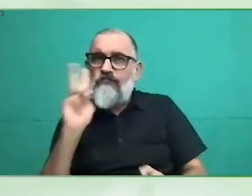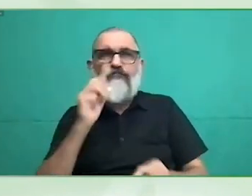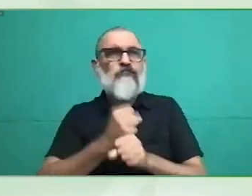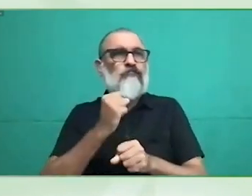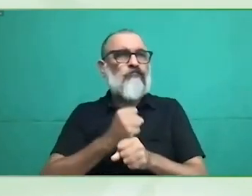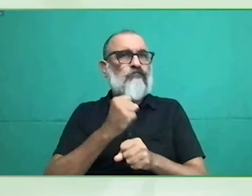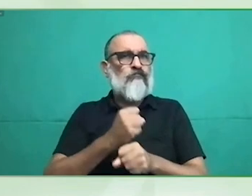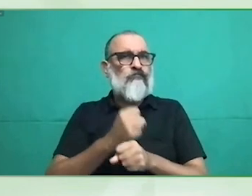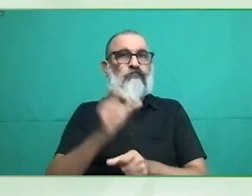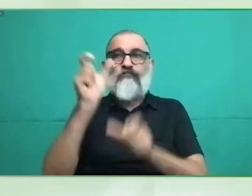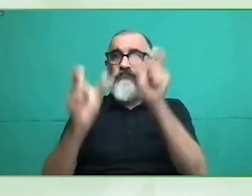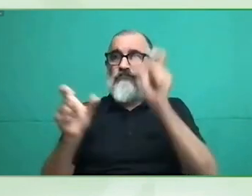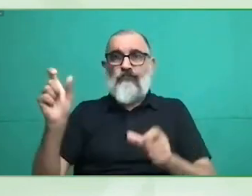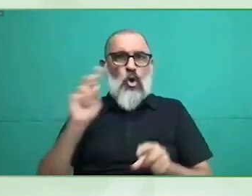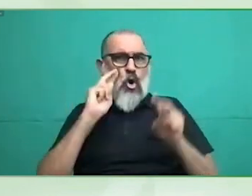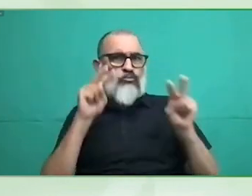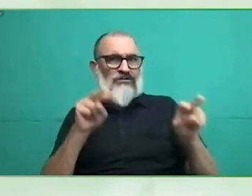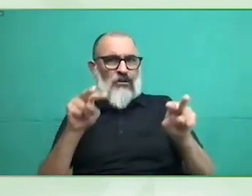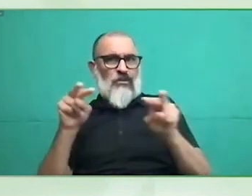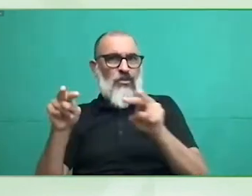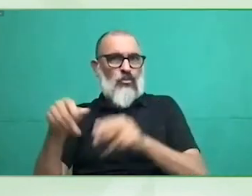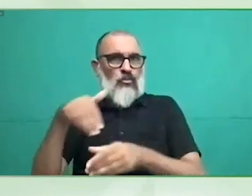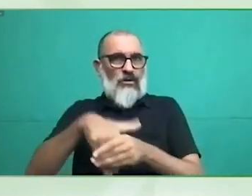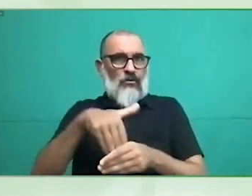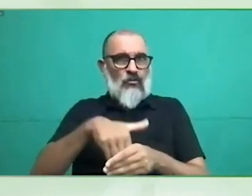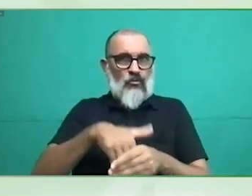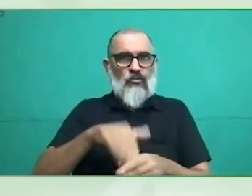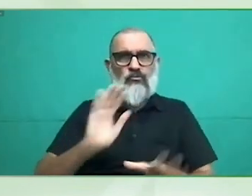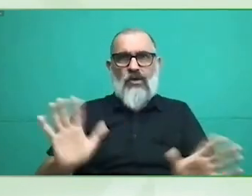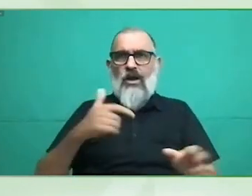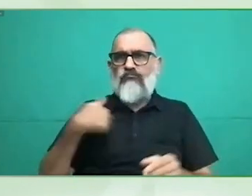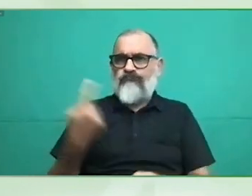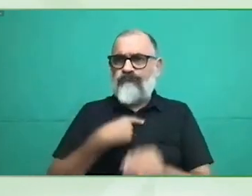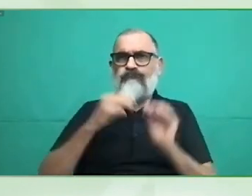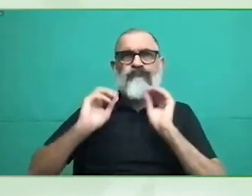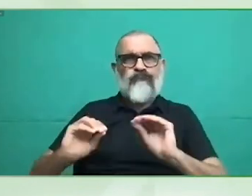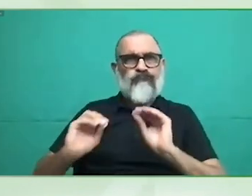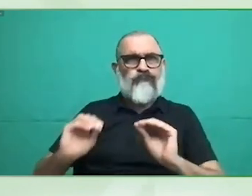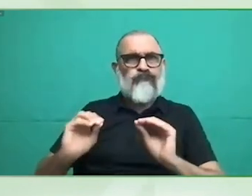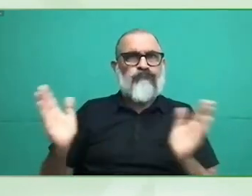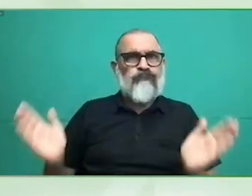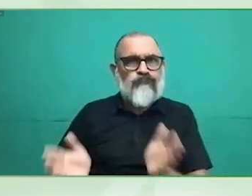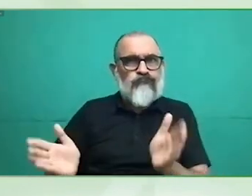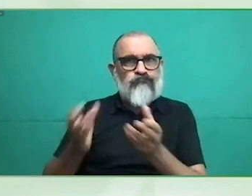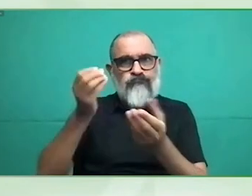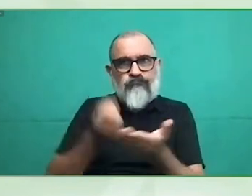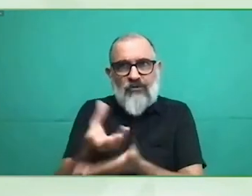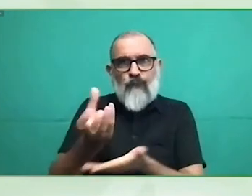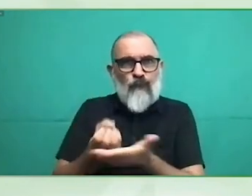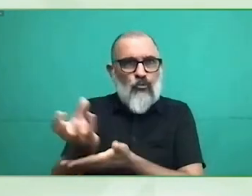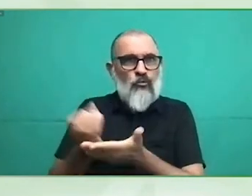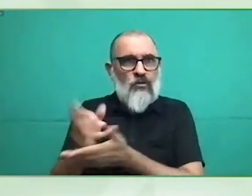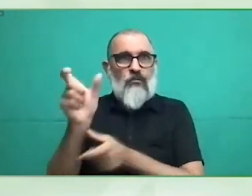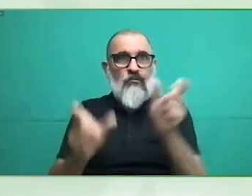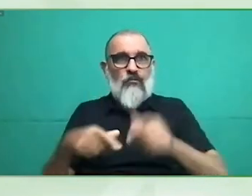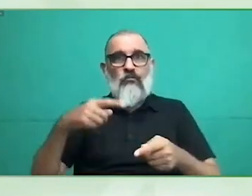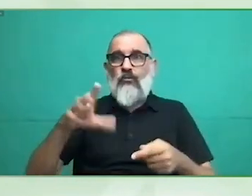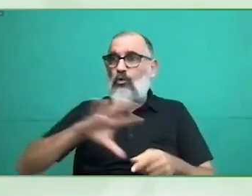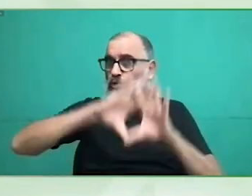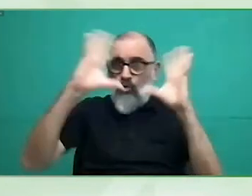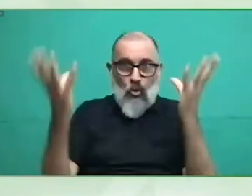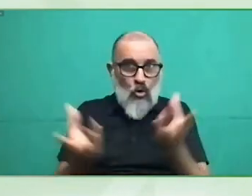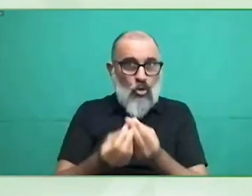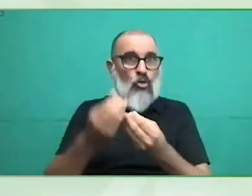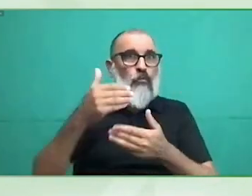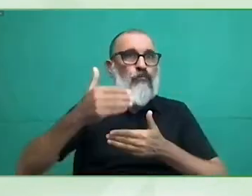supuesto consultar en todo momento con las personas con discapacidad y con las organizaciones que nos representan para poder mejorar